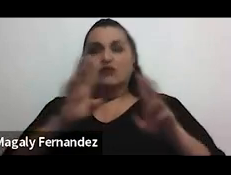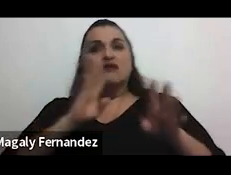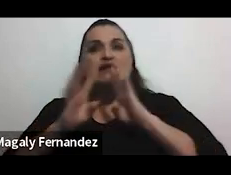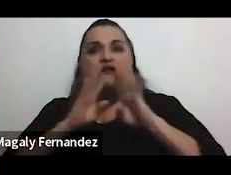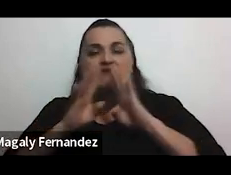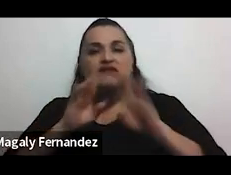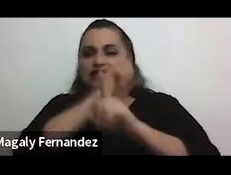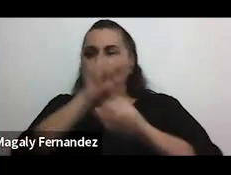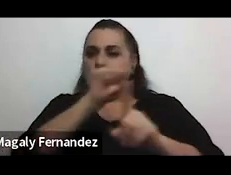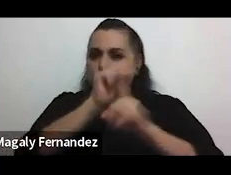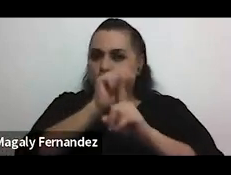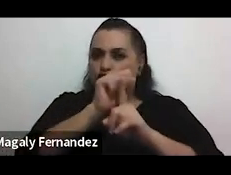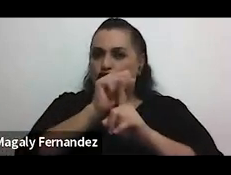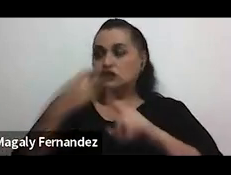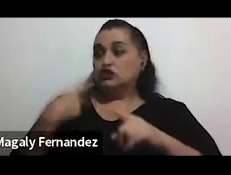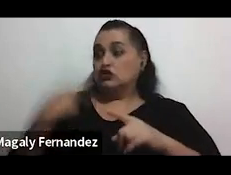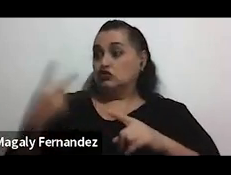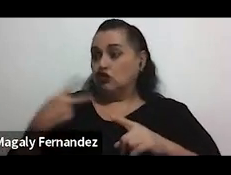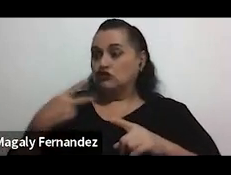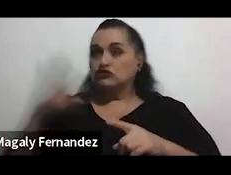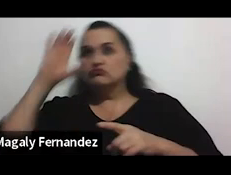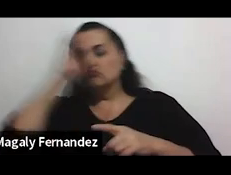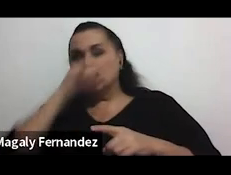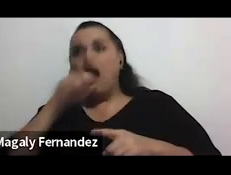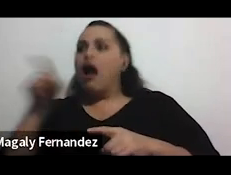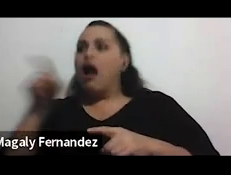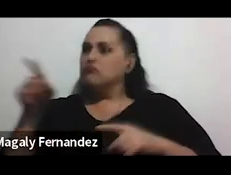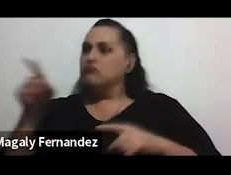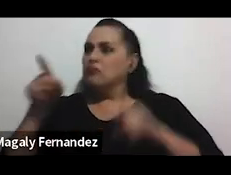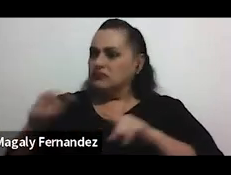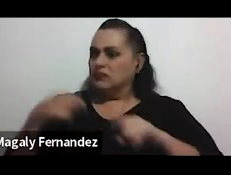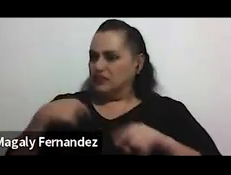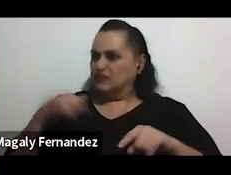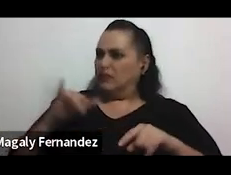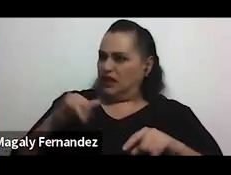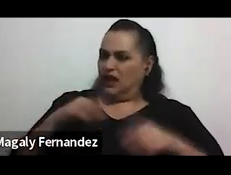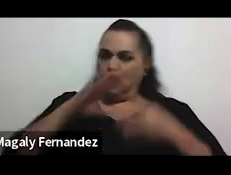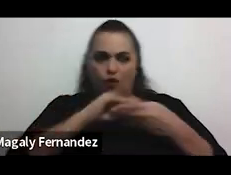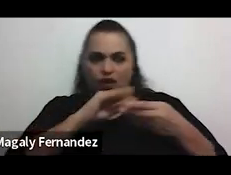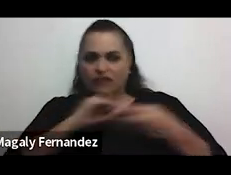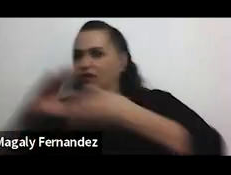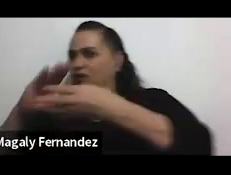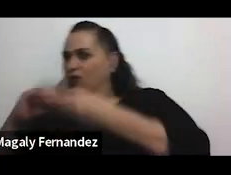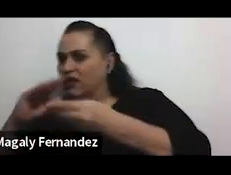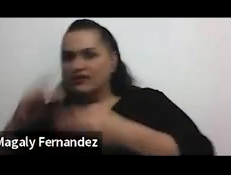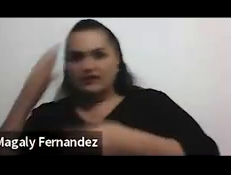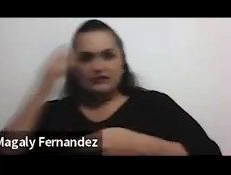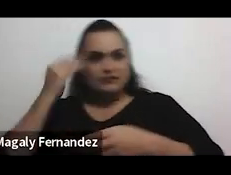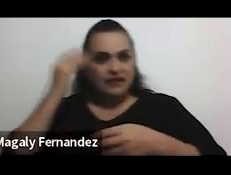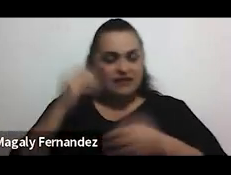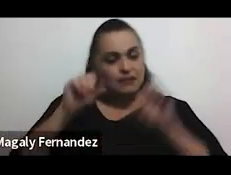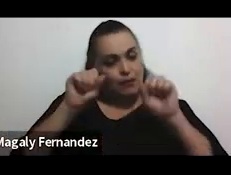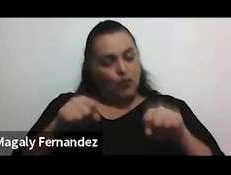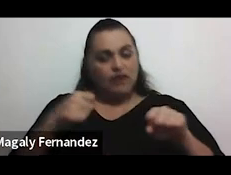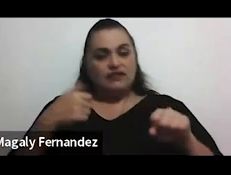tengamos voz para reconocer eso que me está pasando para poder contar esa experiencia que estoy viviendo para poder tener